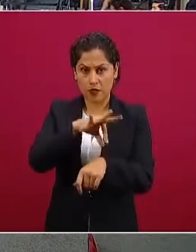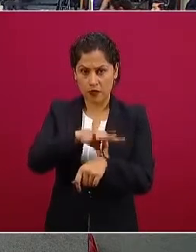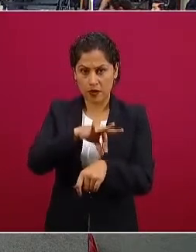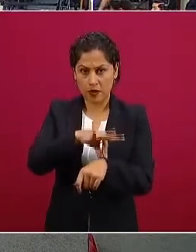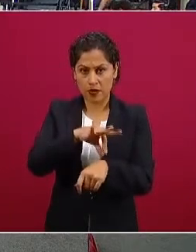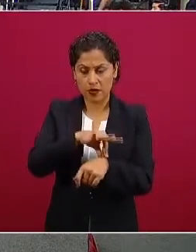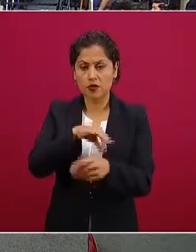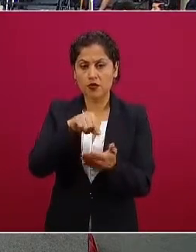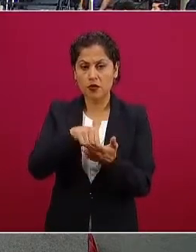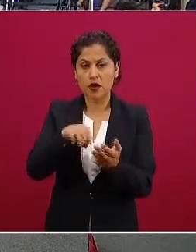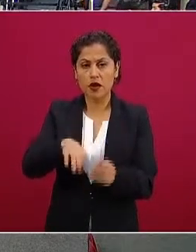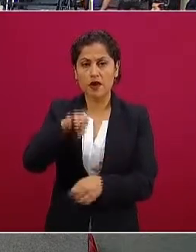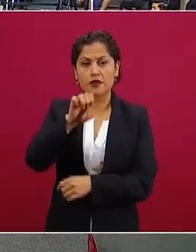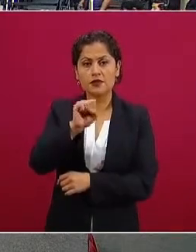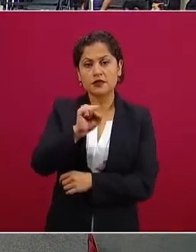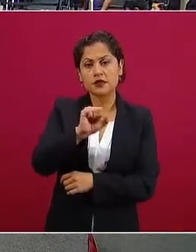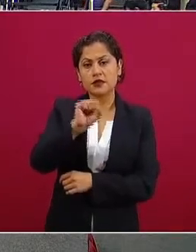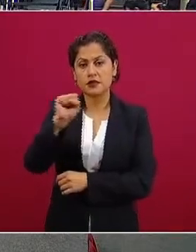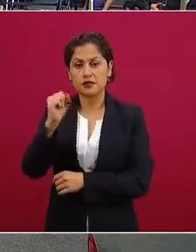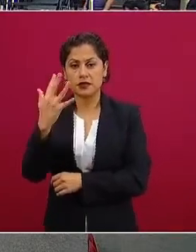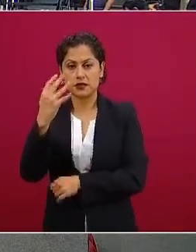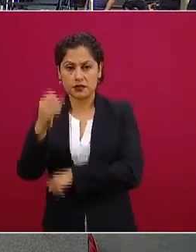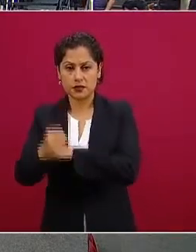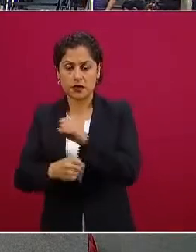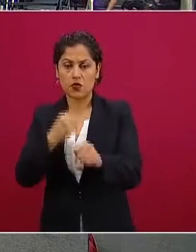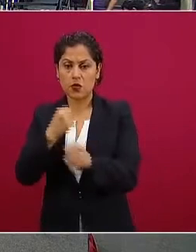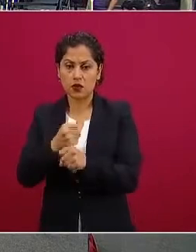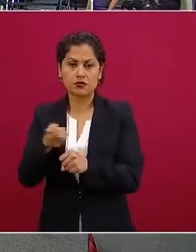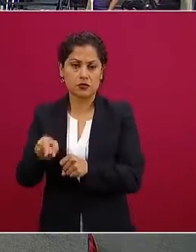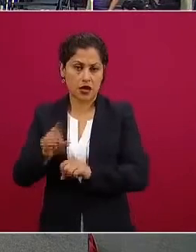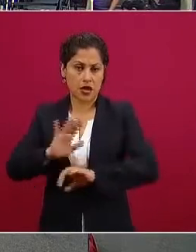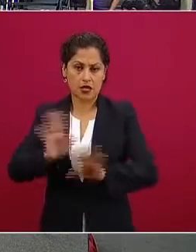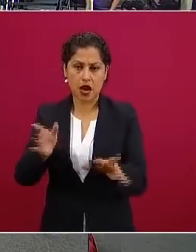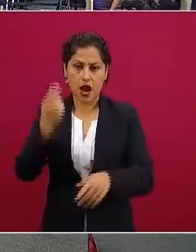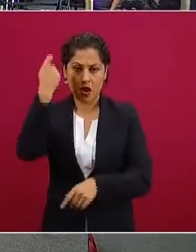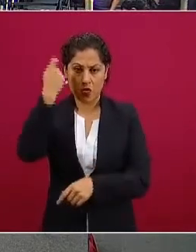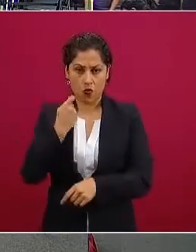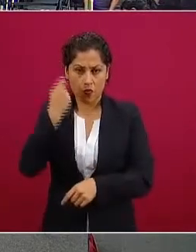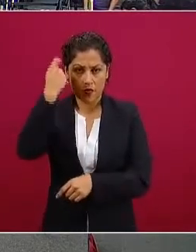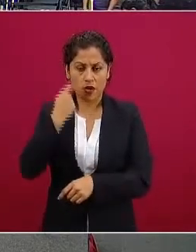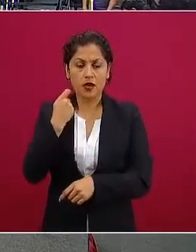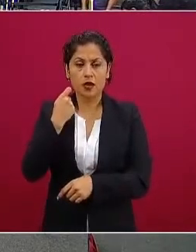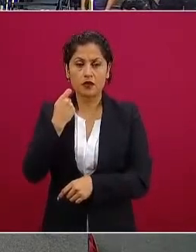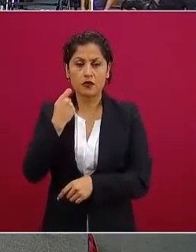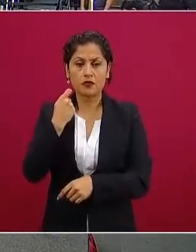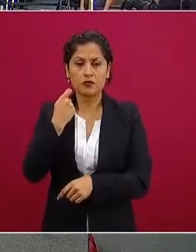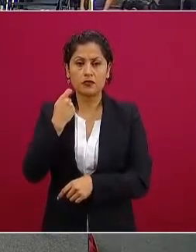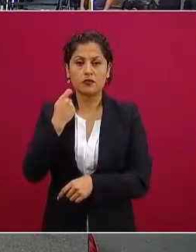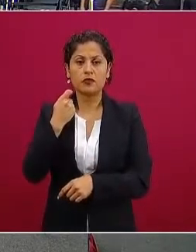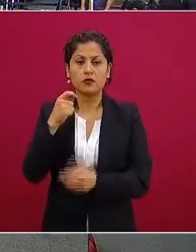65 años que ya está de retiro porque con las medidas